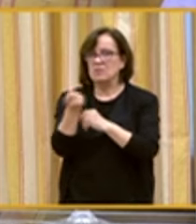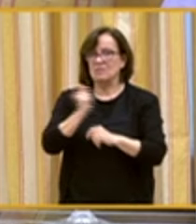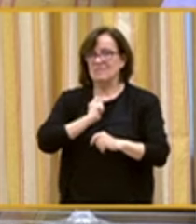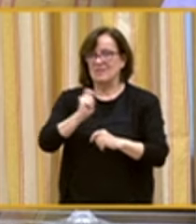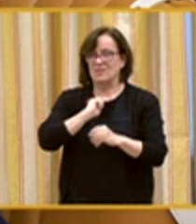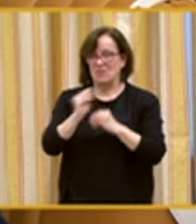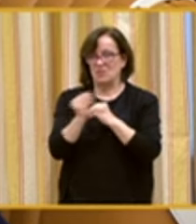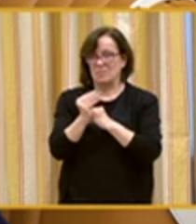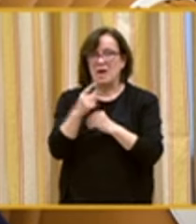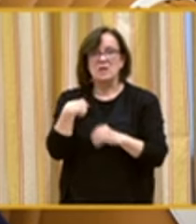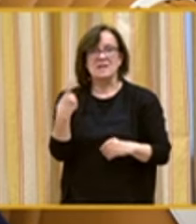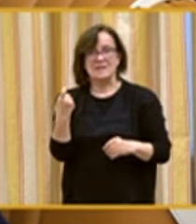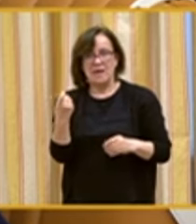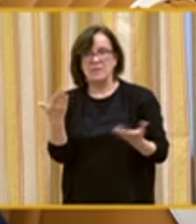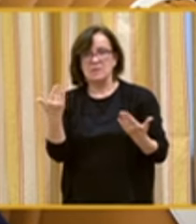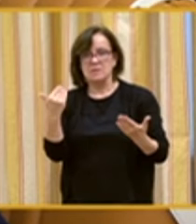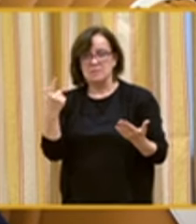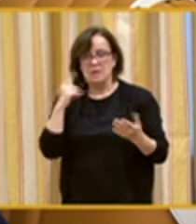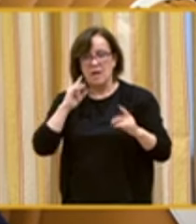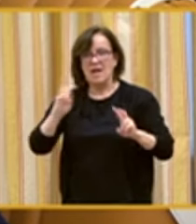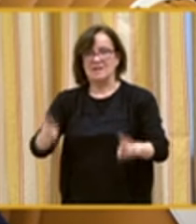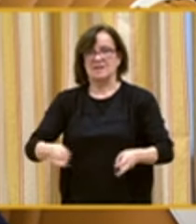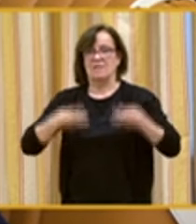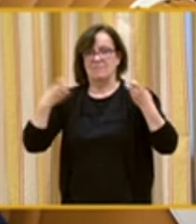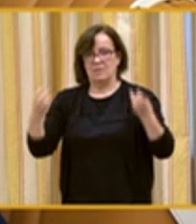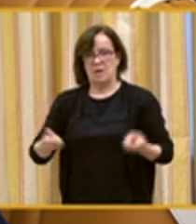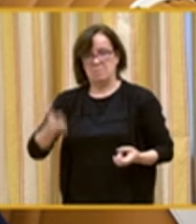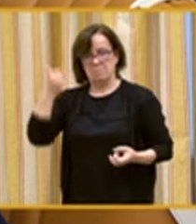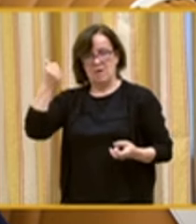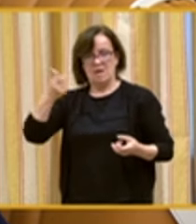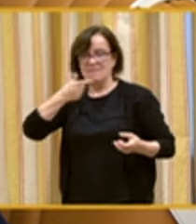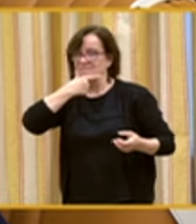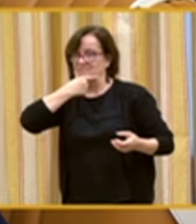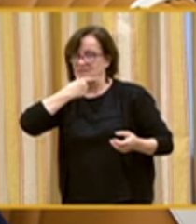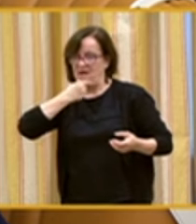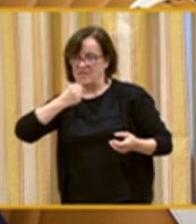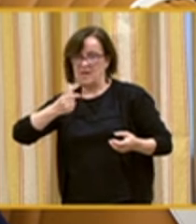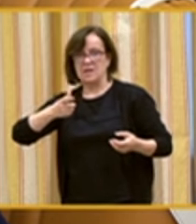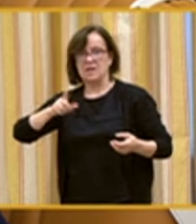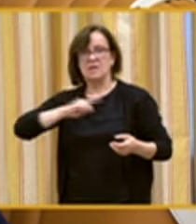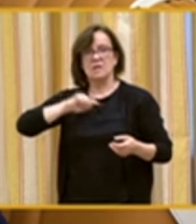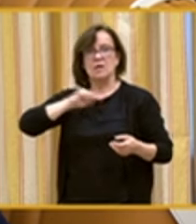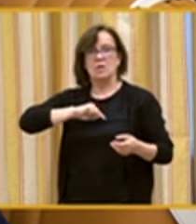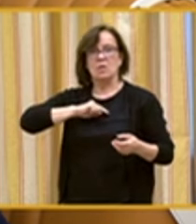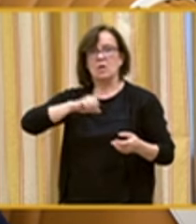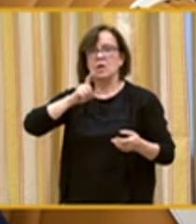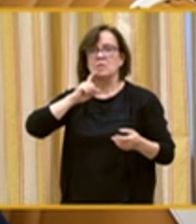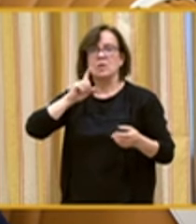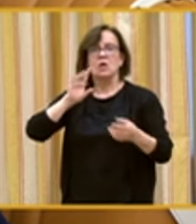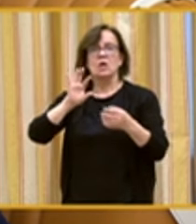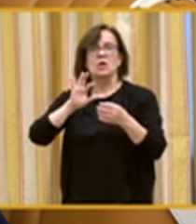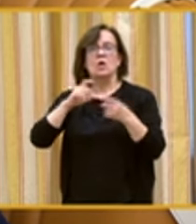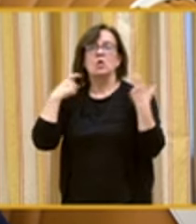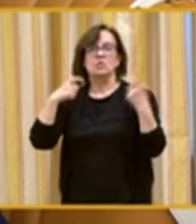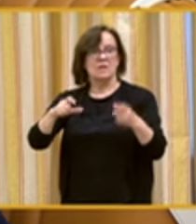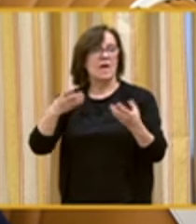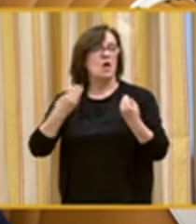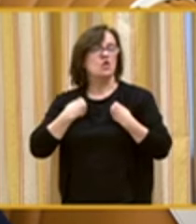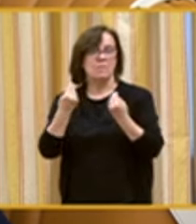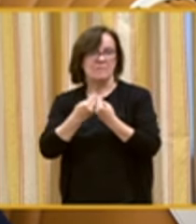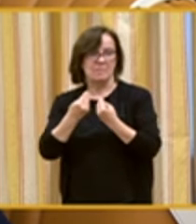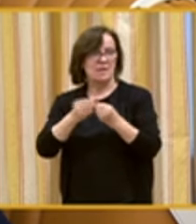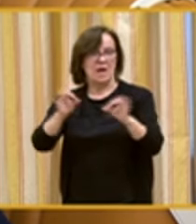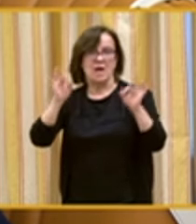vital. Necesitamos que se reforme para que sea más sencillo y nos considere como unidad de convivencia especial,